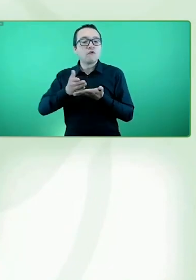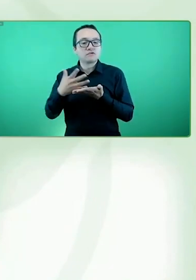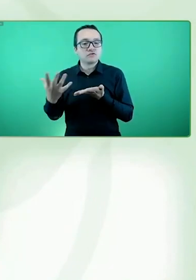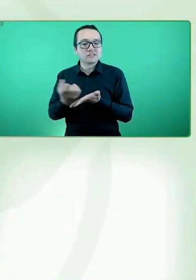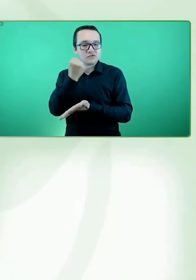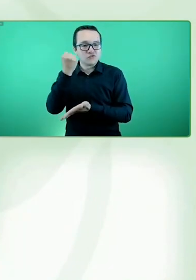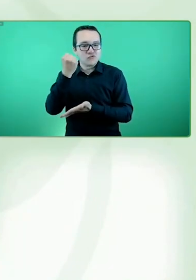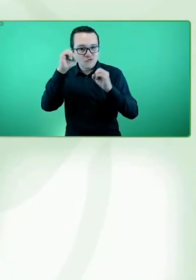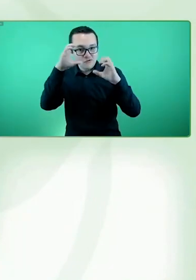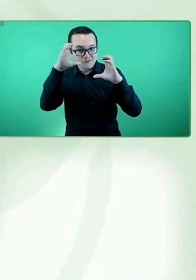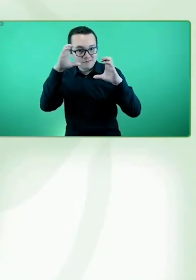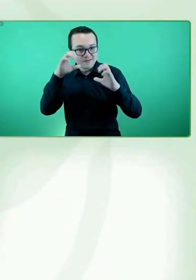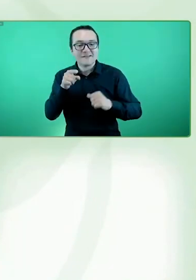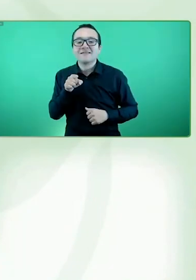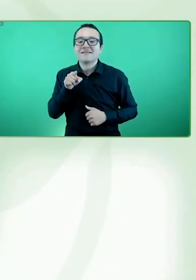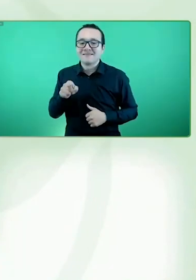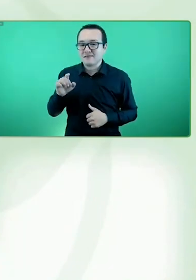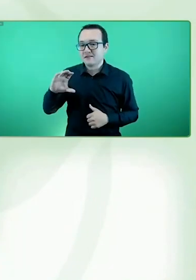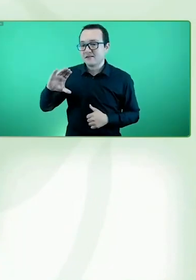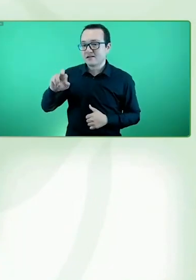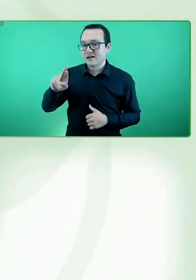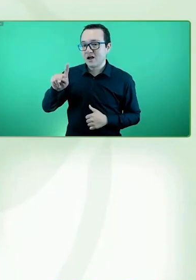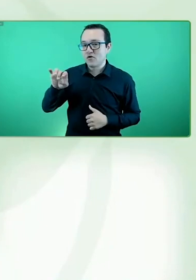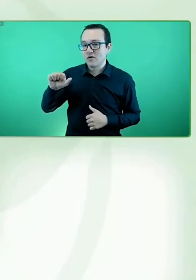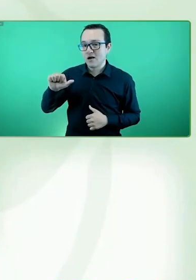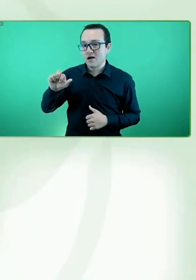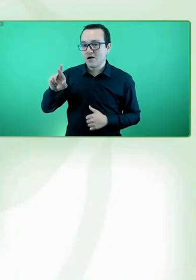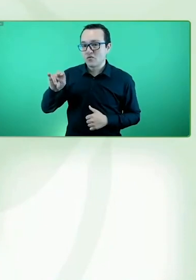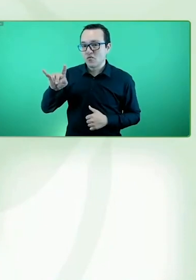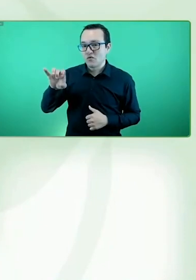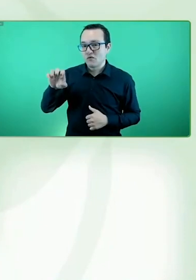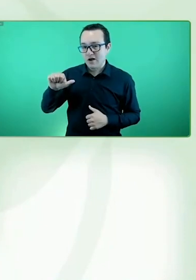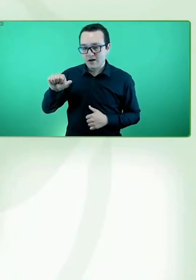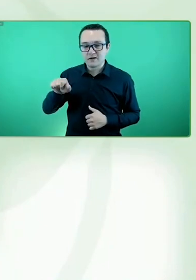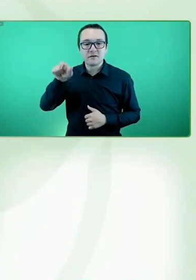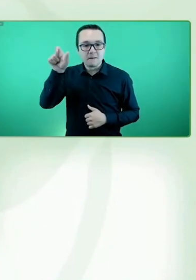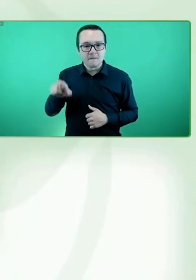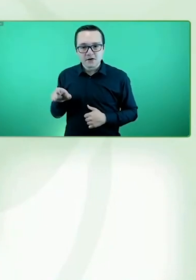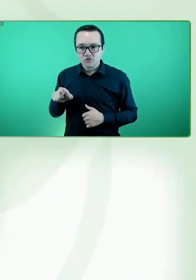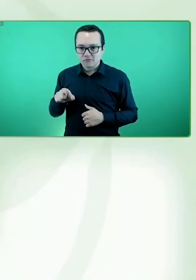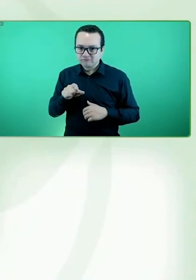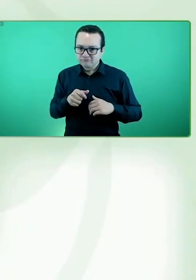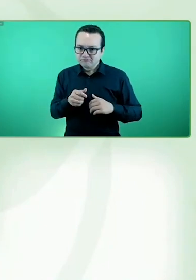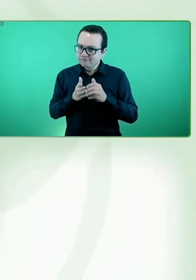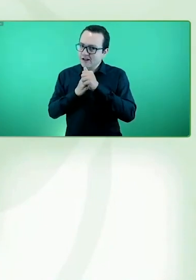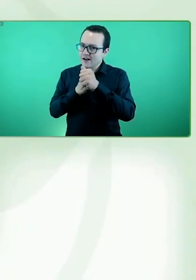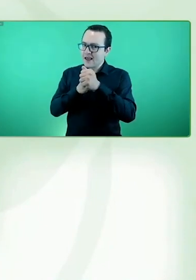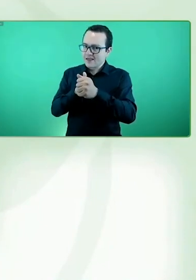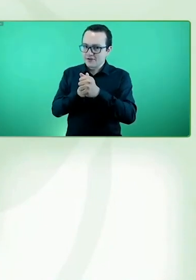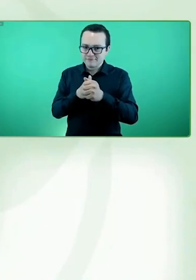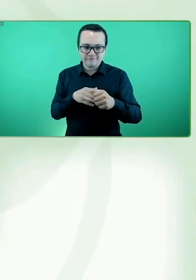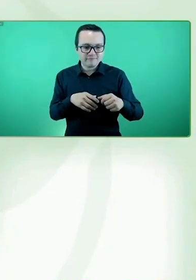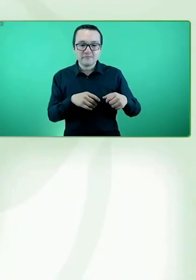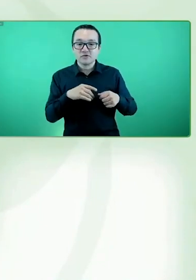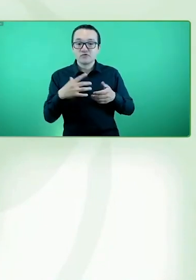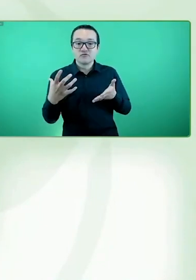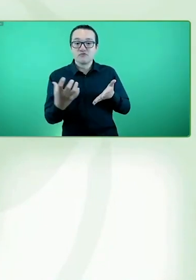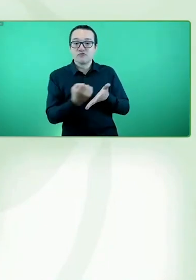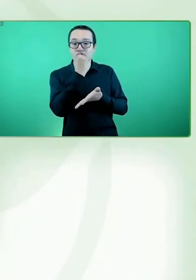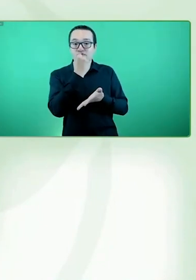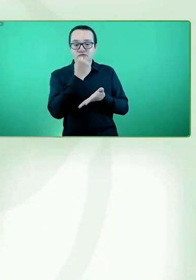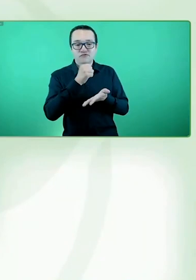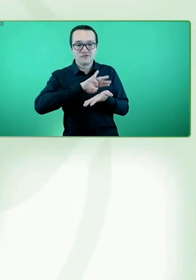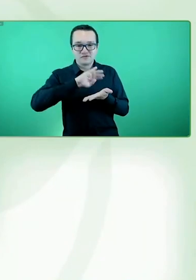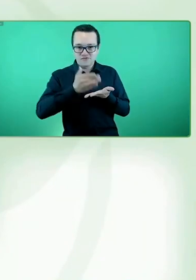bueno, es quien ha liderado esta alianza estratégica entre Ciro Project, entre la Fundación Excel y la